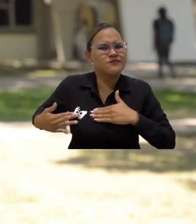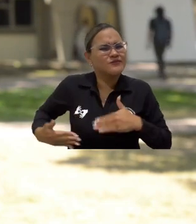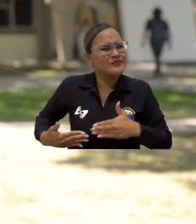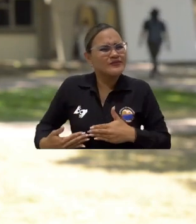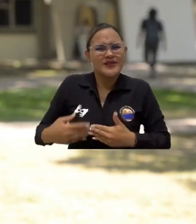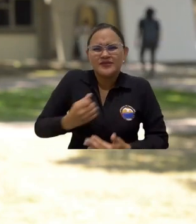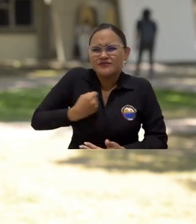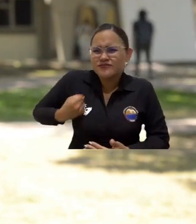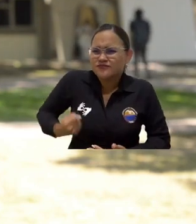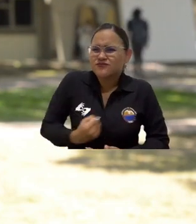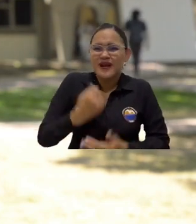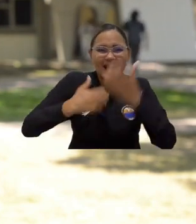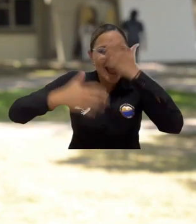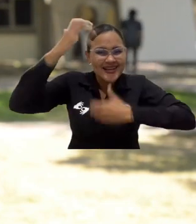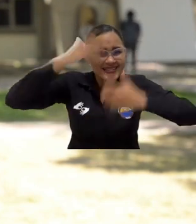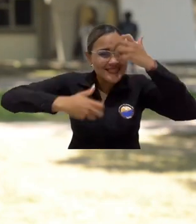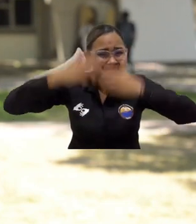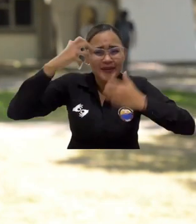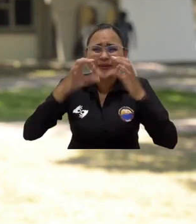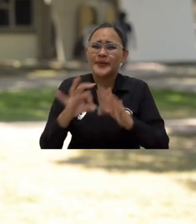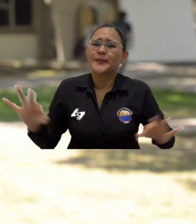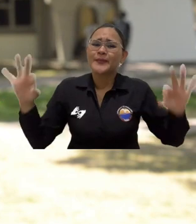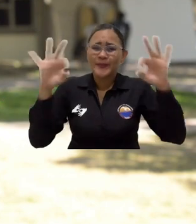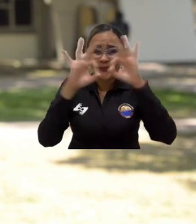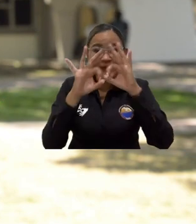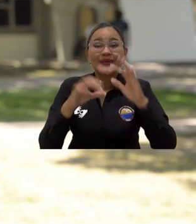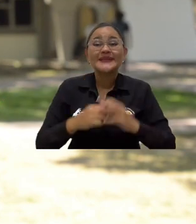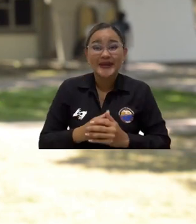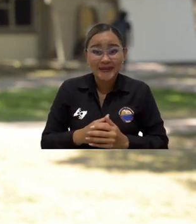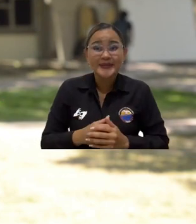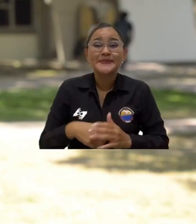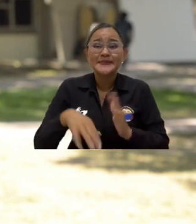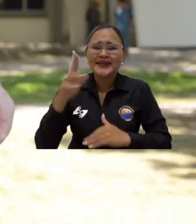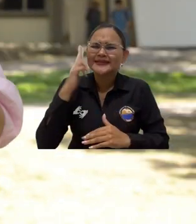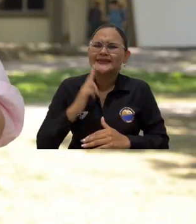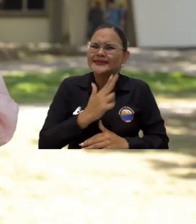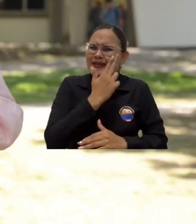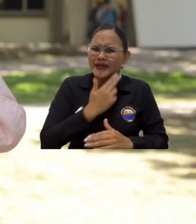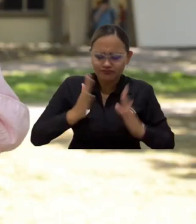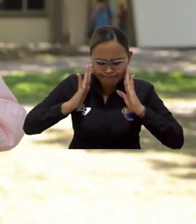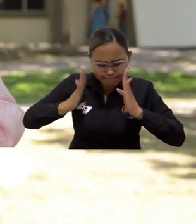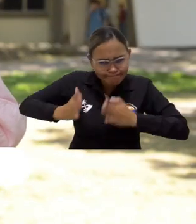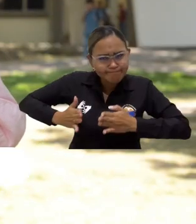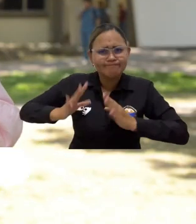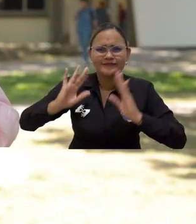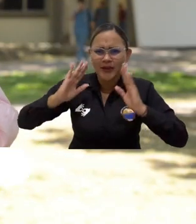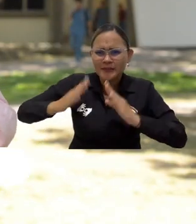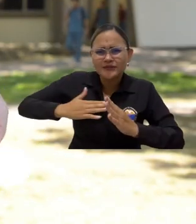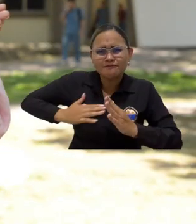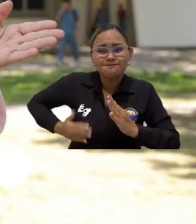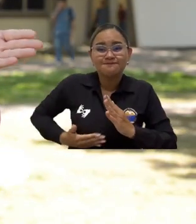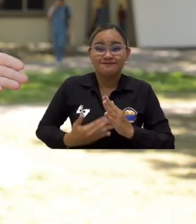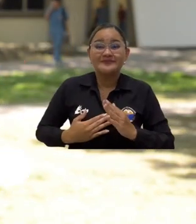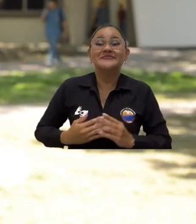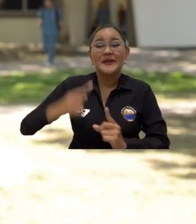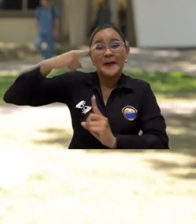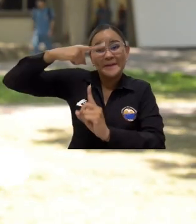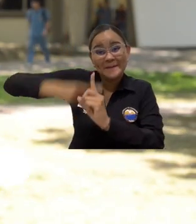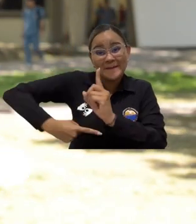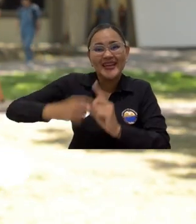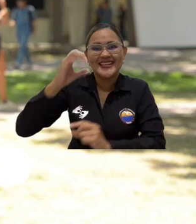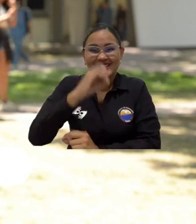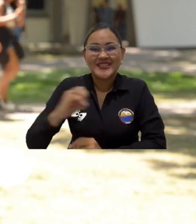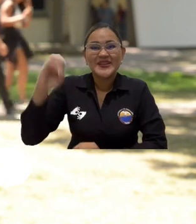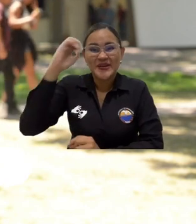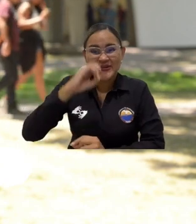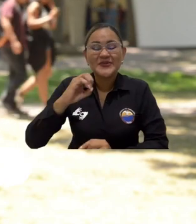y ecografía mamaria y todos los exámenes relacionados con las mamas. Durante todo el mes de octubre estaremos en el CET Museo Rosa,